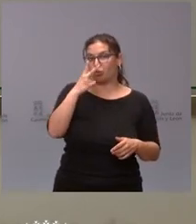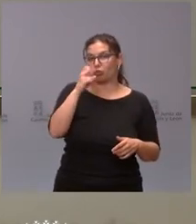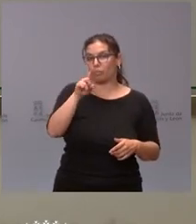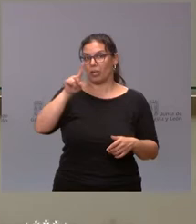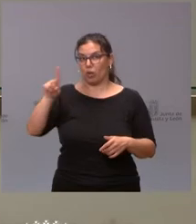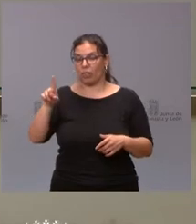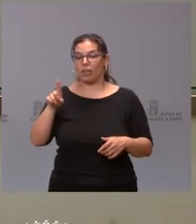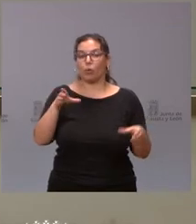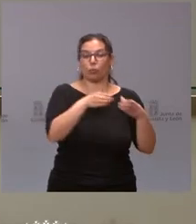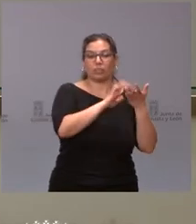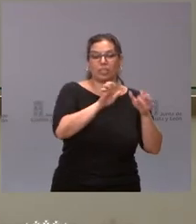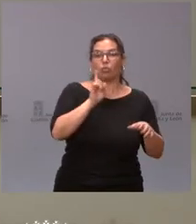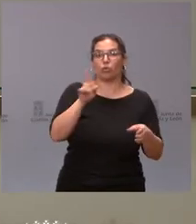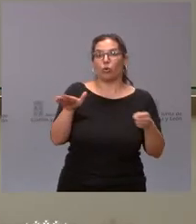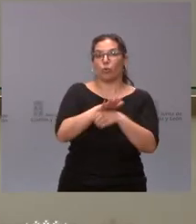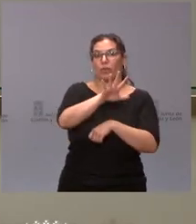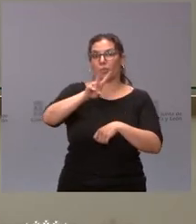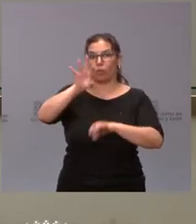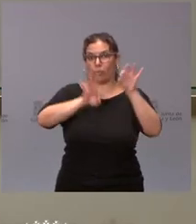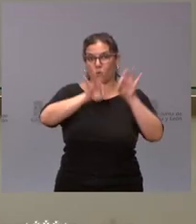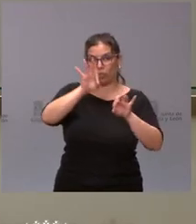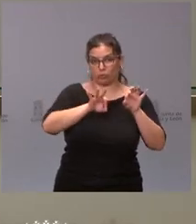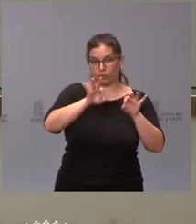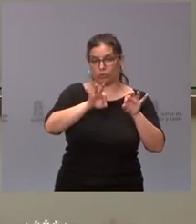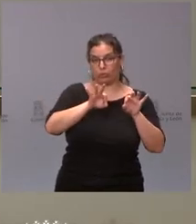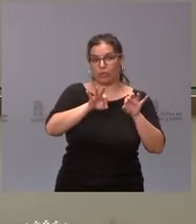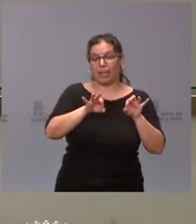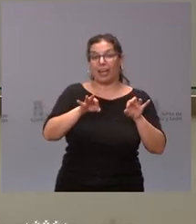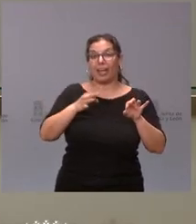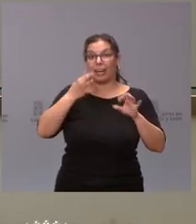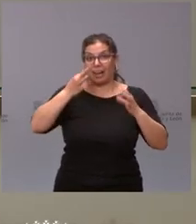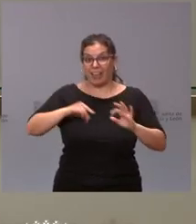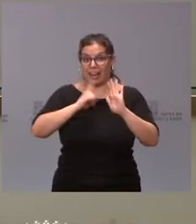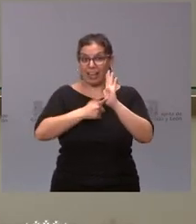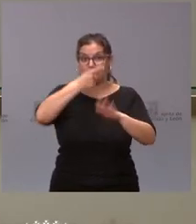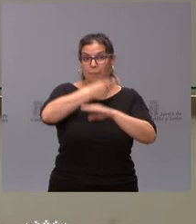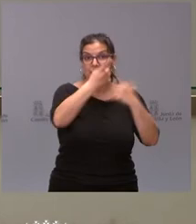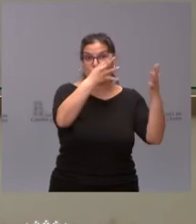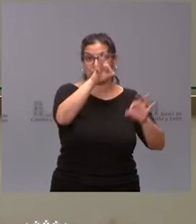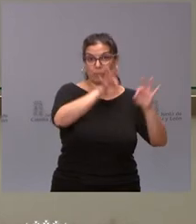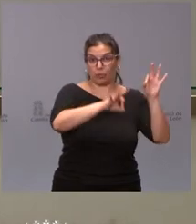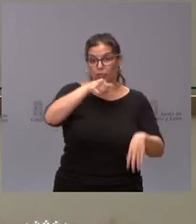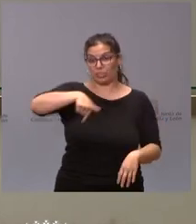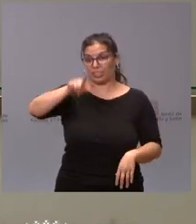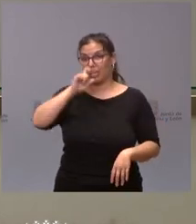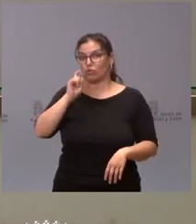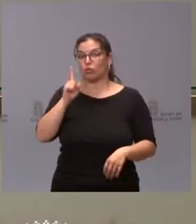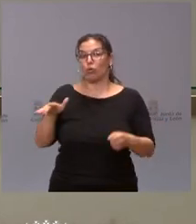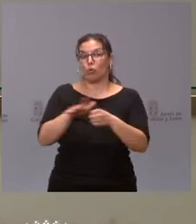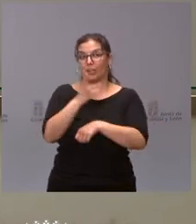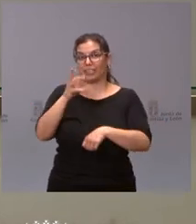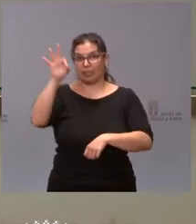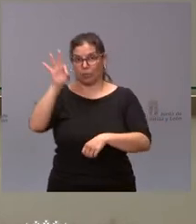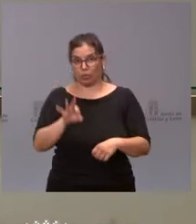aportado el 52% del 90% que por ley le correspondería y en 2022 solo un 30%